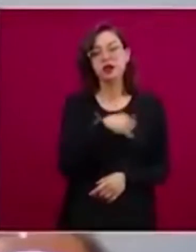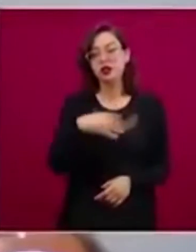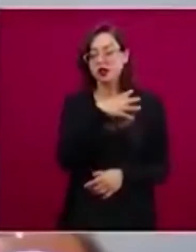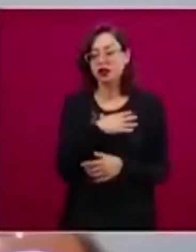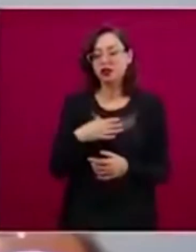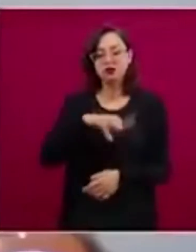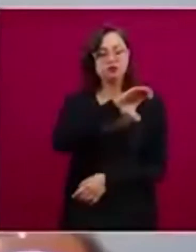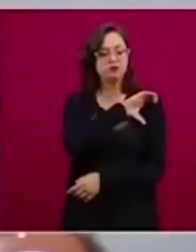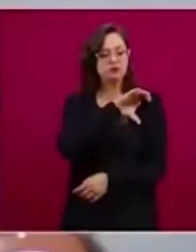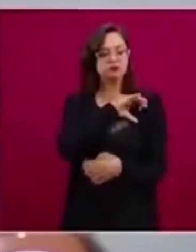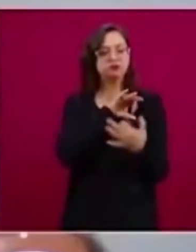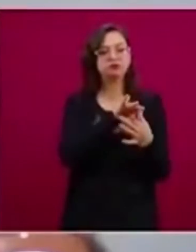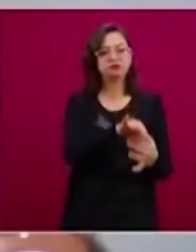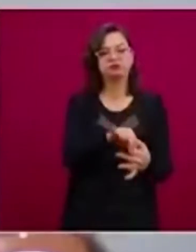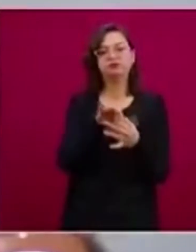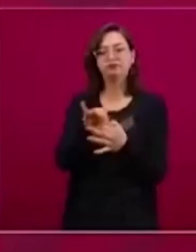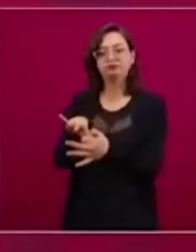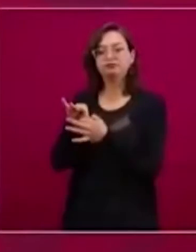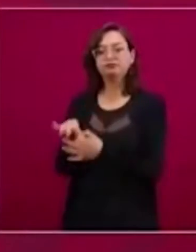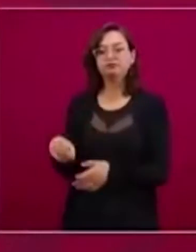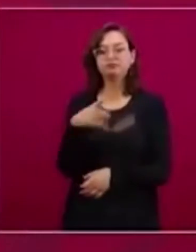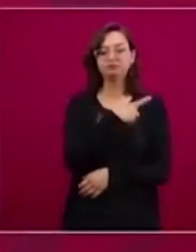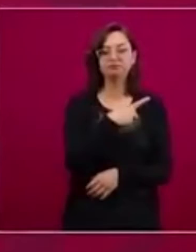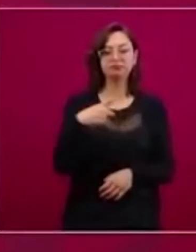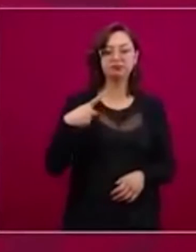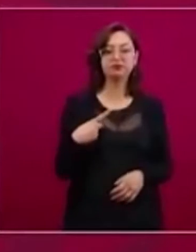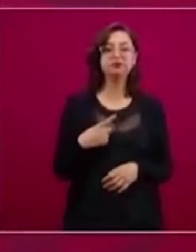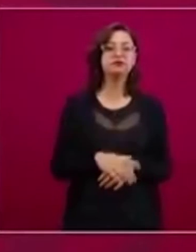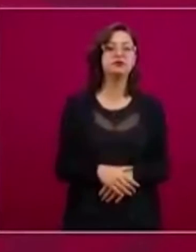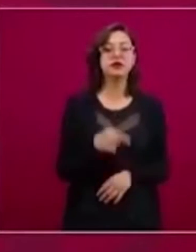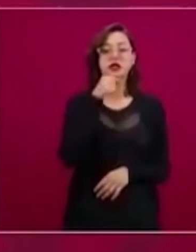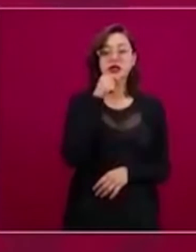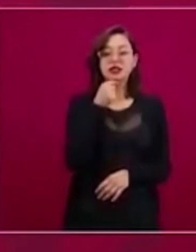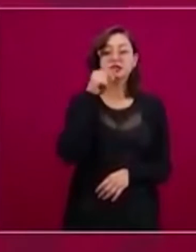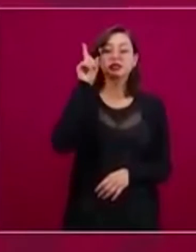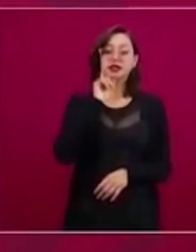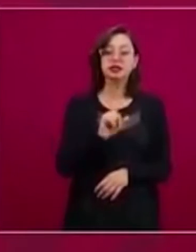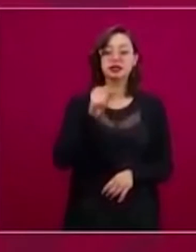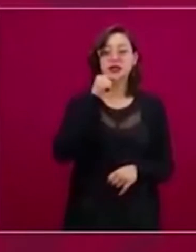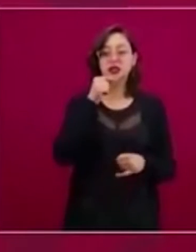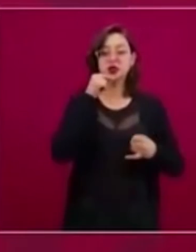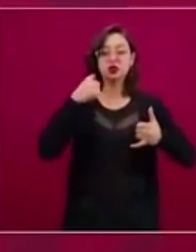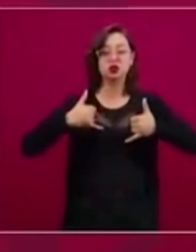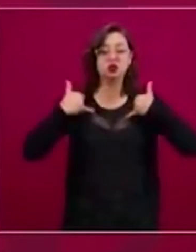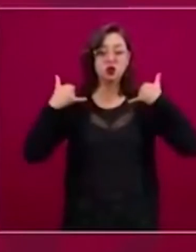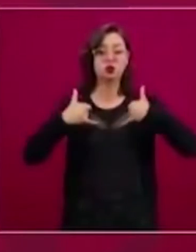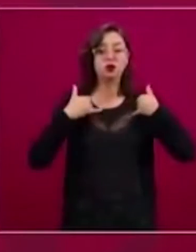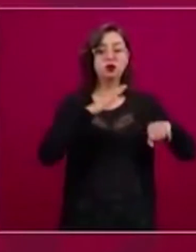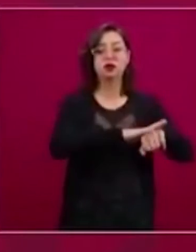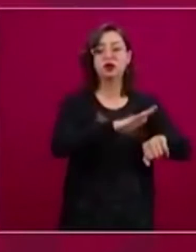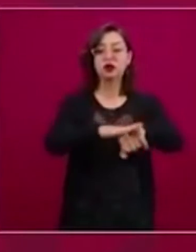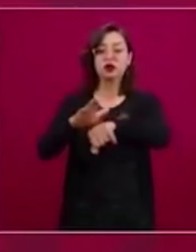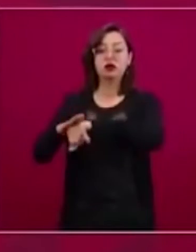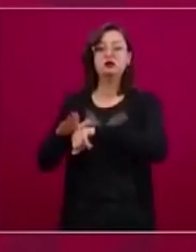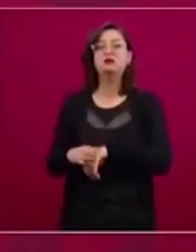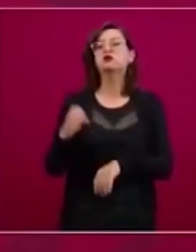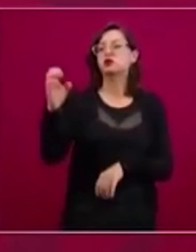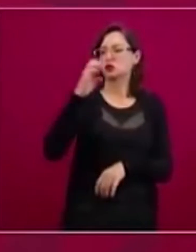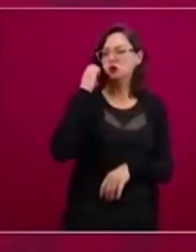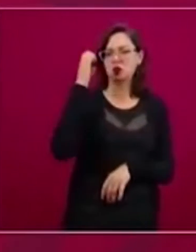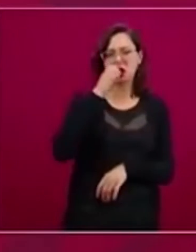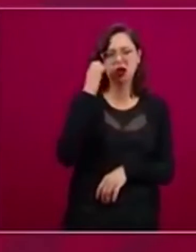Quiero decirles a nuestras niñas y niños, a nuestros jóvenes, que todo en su escuela va a salir bien,